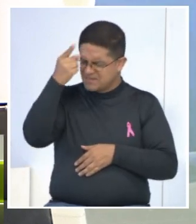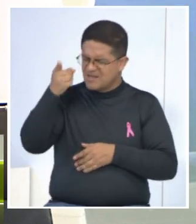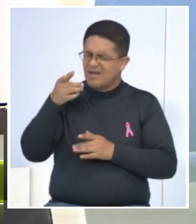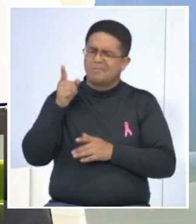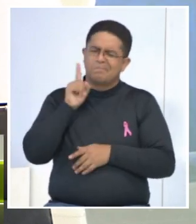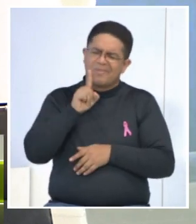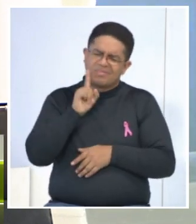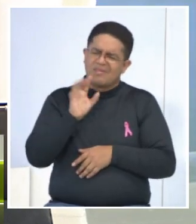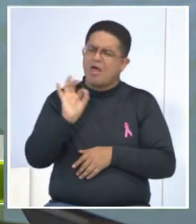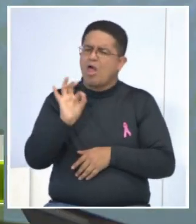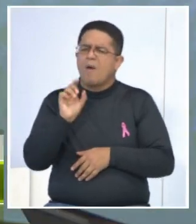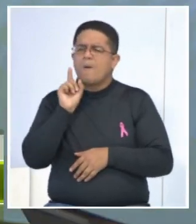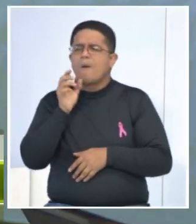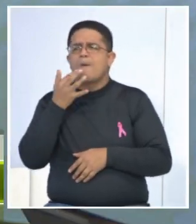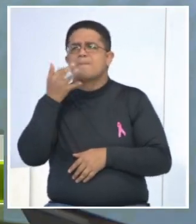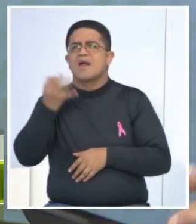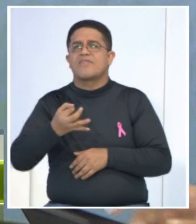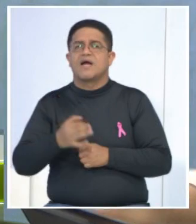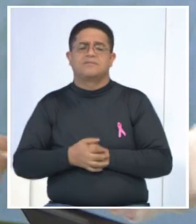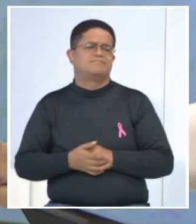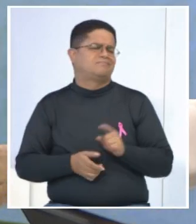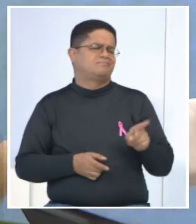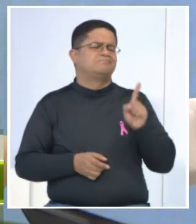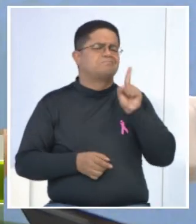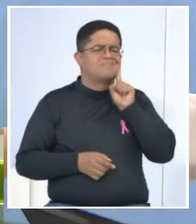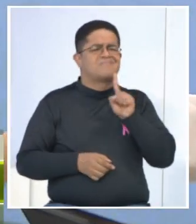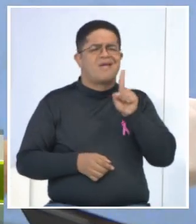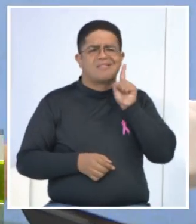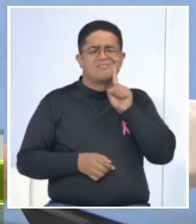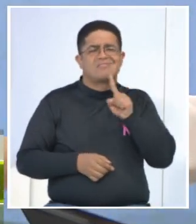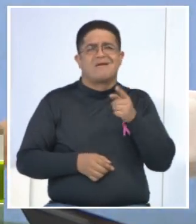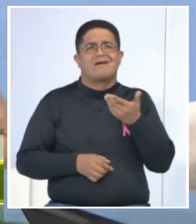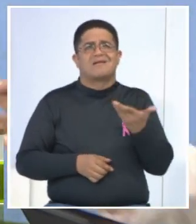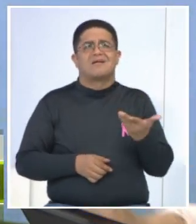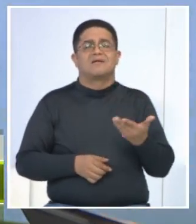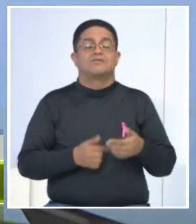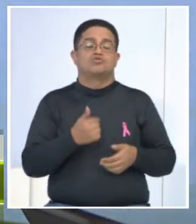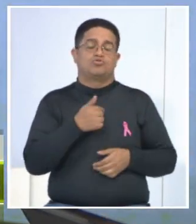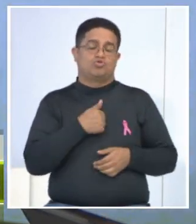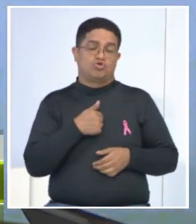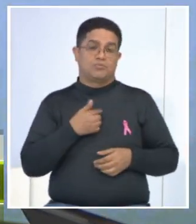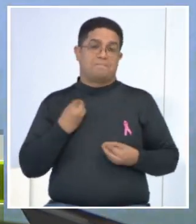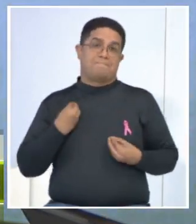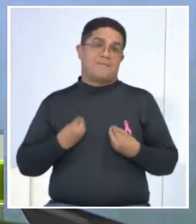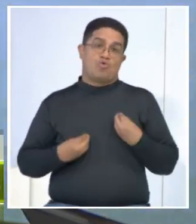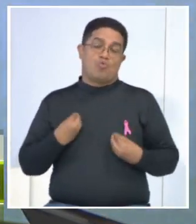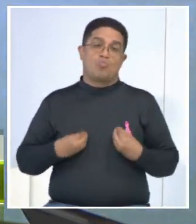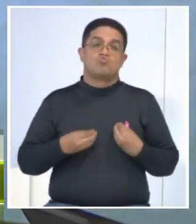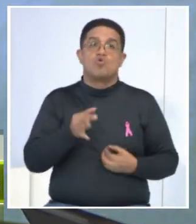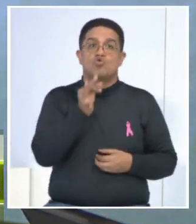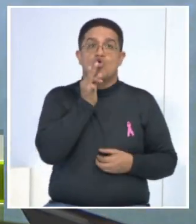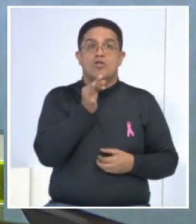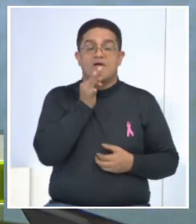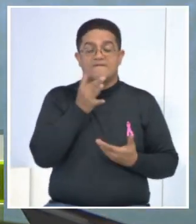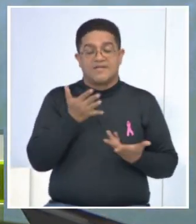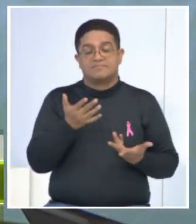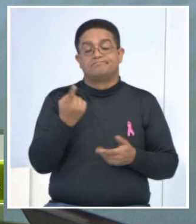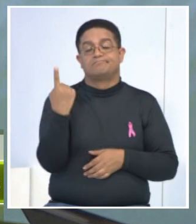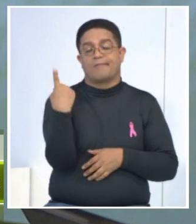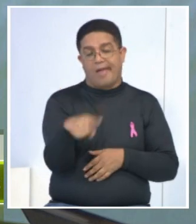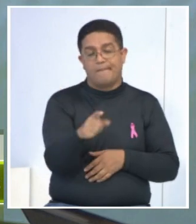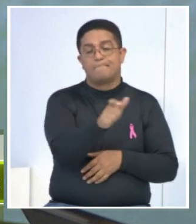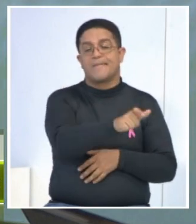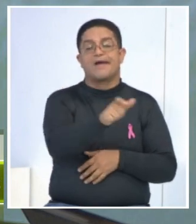realidades? Tal cual. Son mitos. Completamente son mitos. A mí me preocupa todavía que hayan personas